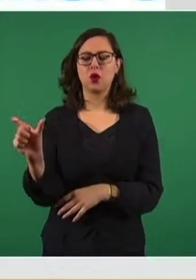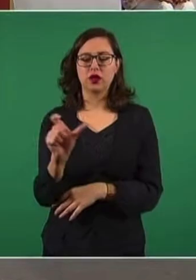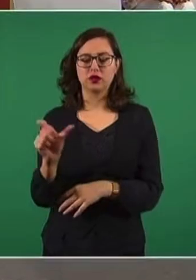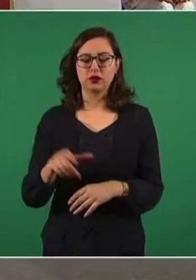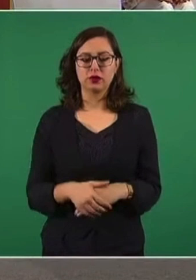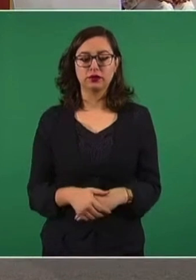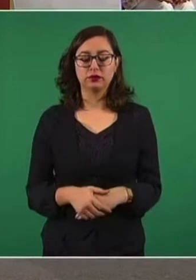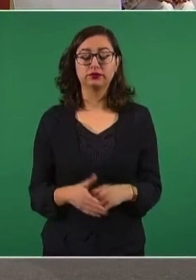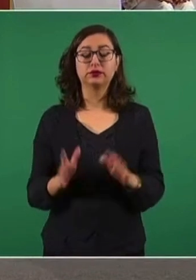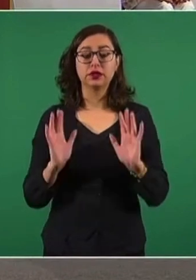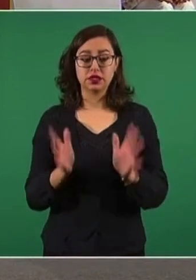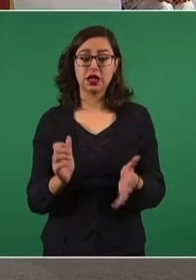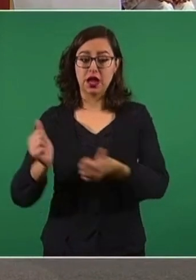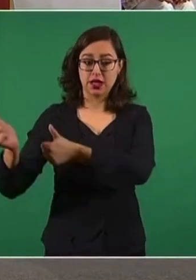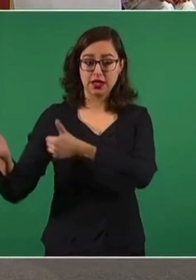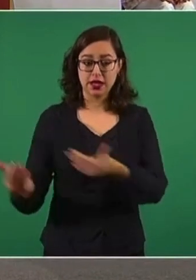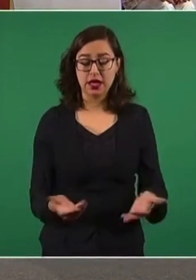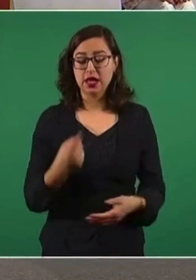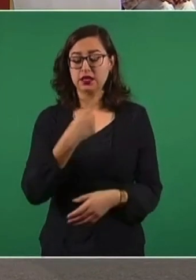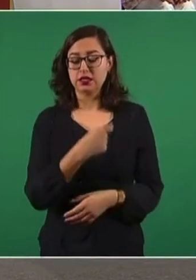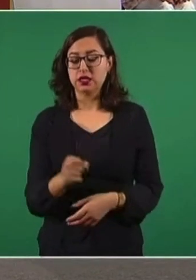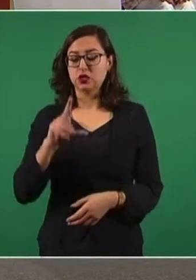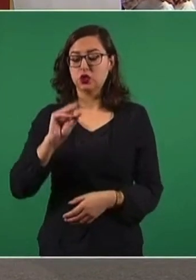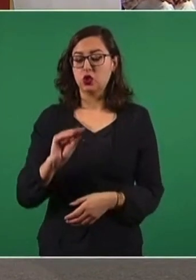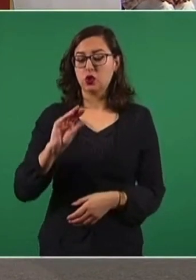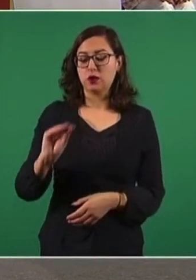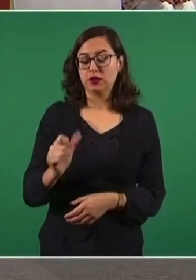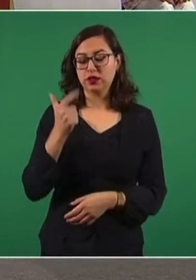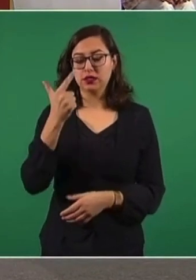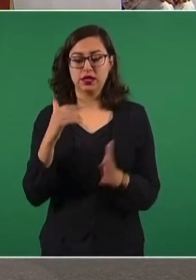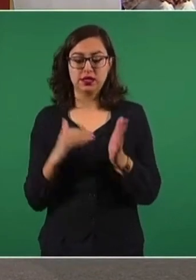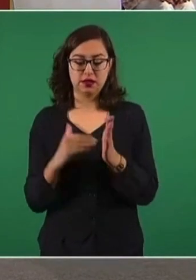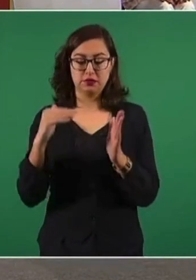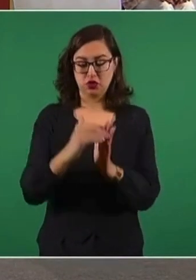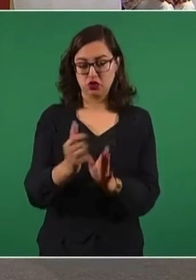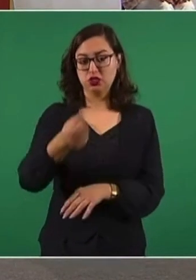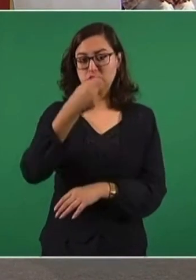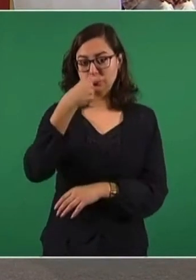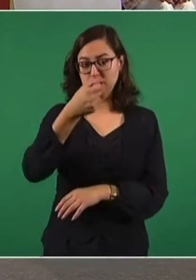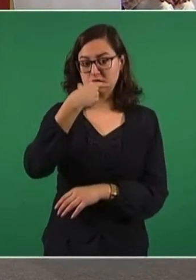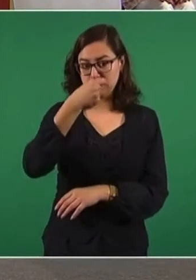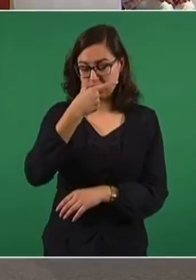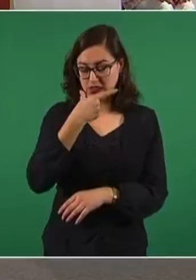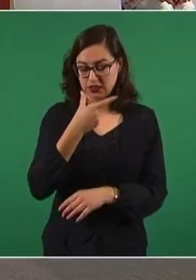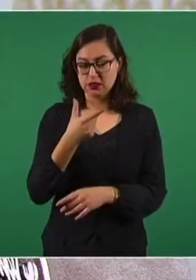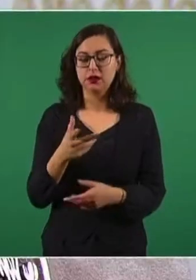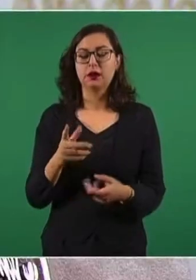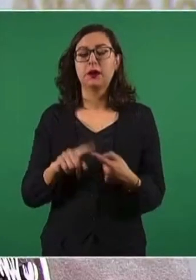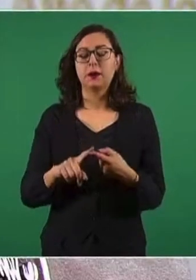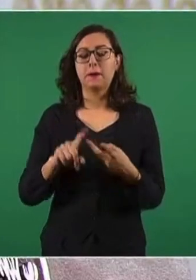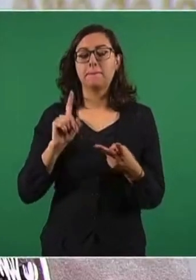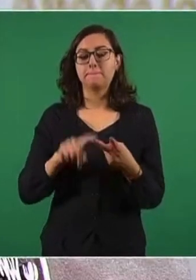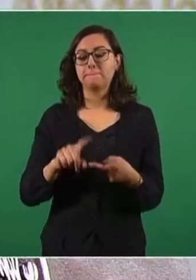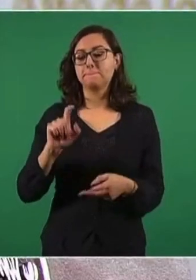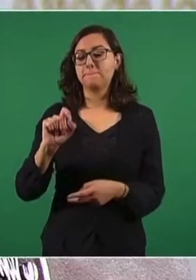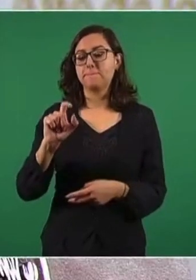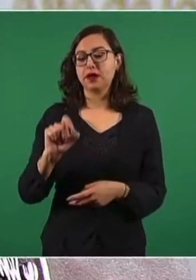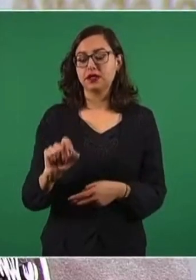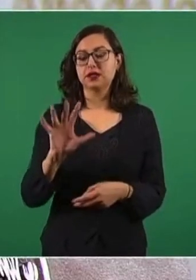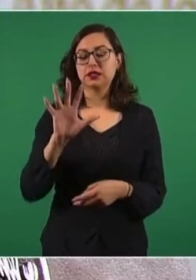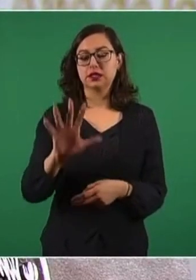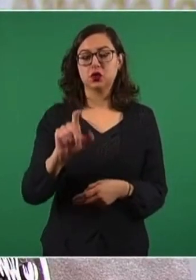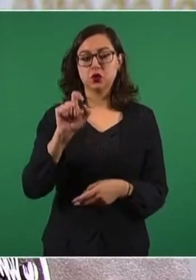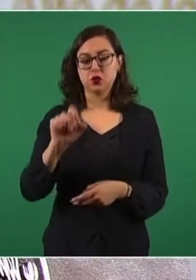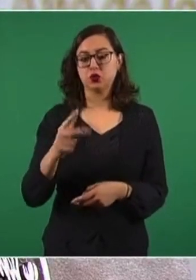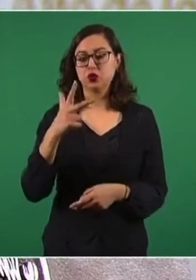cerca de 197 millones de piezas de medicamentos, 25.8 millones ya